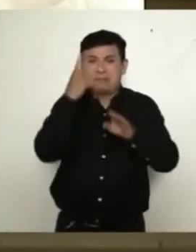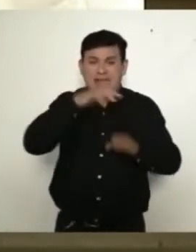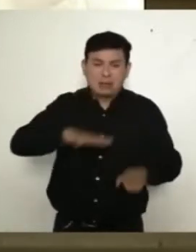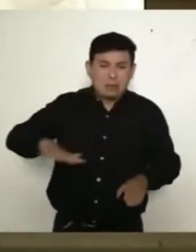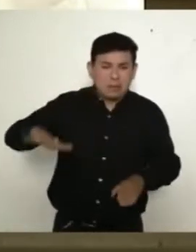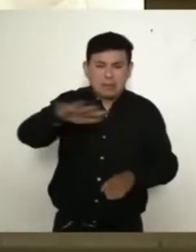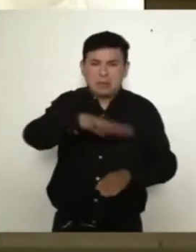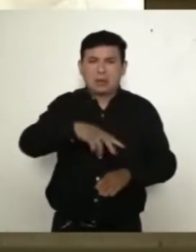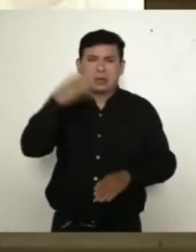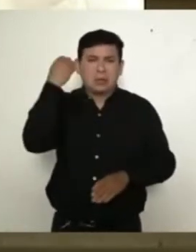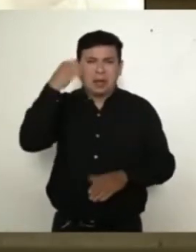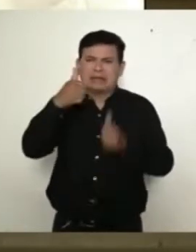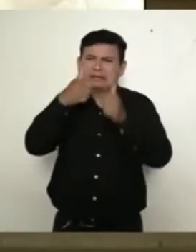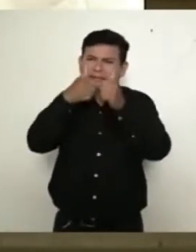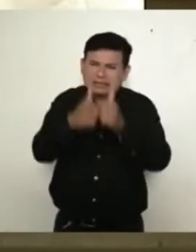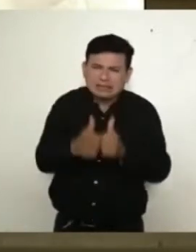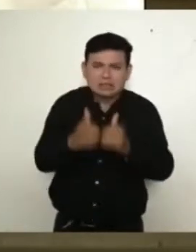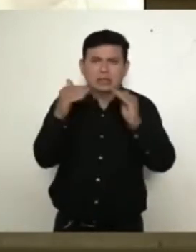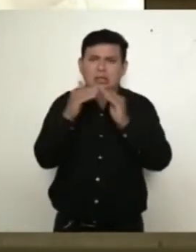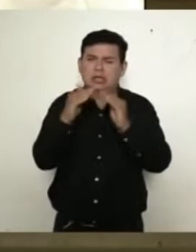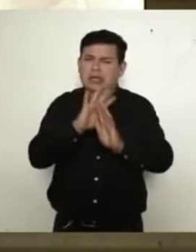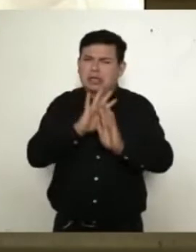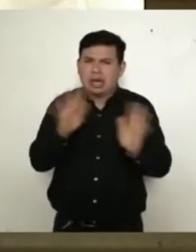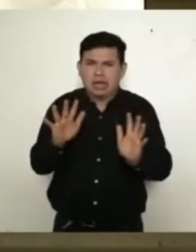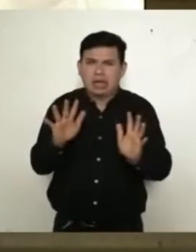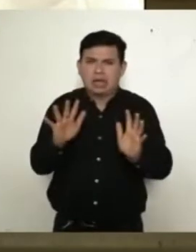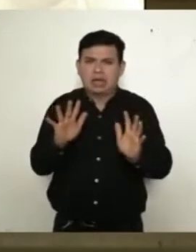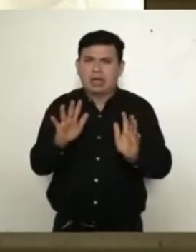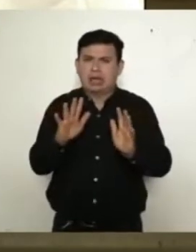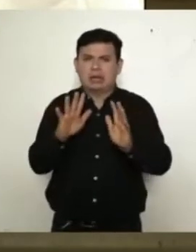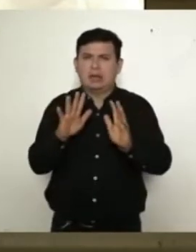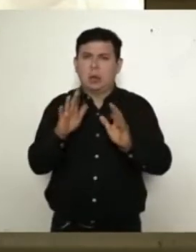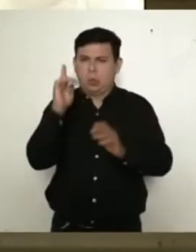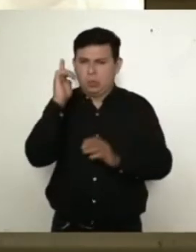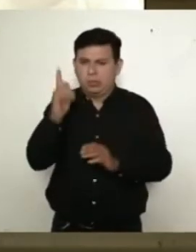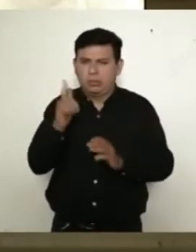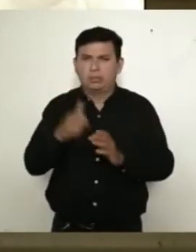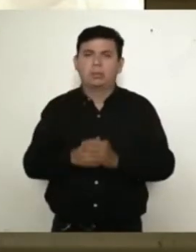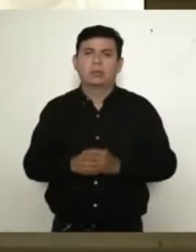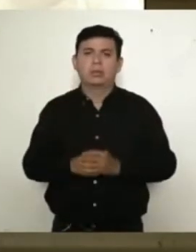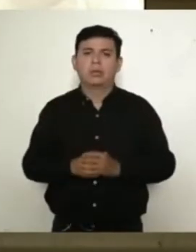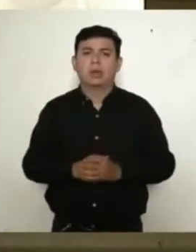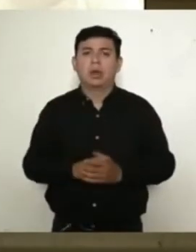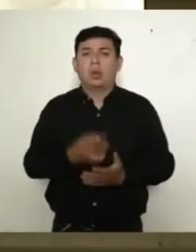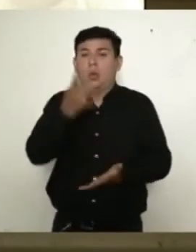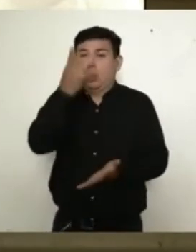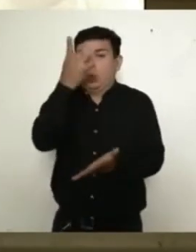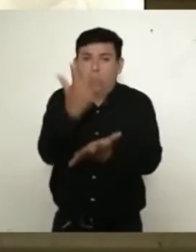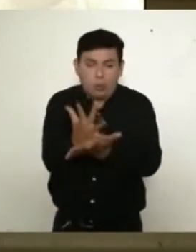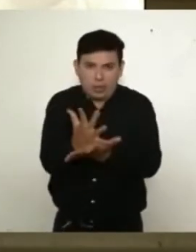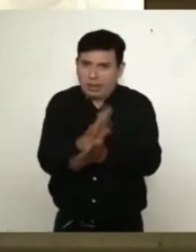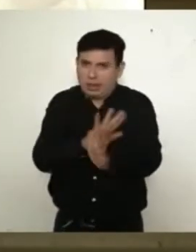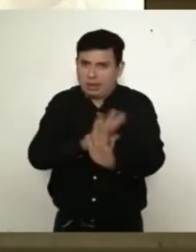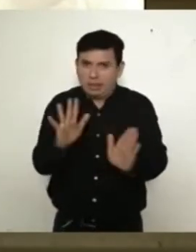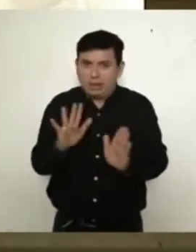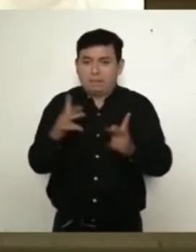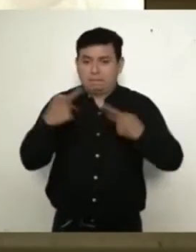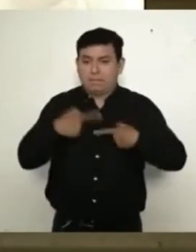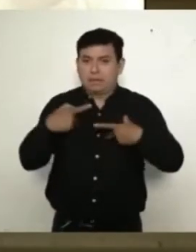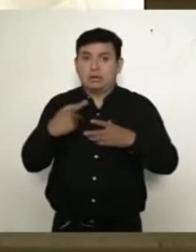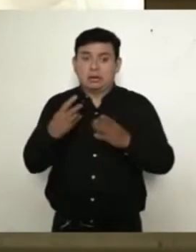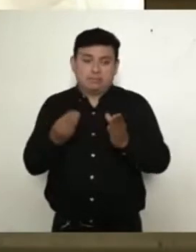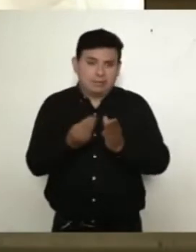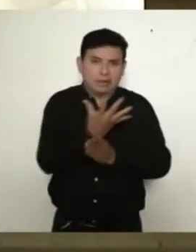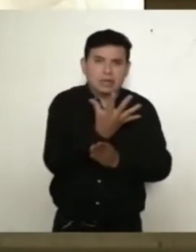se quede en sus casas y que solamente salga